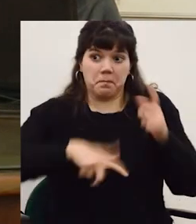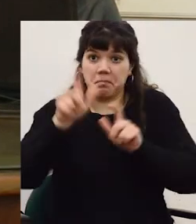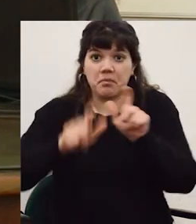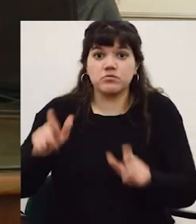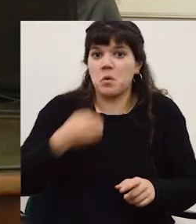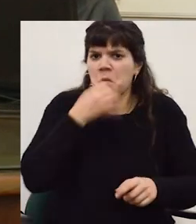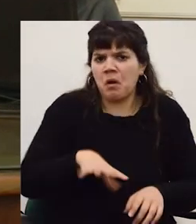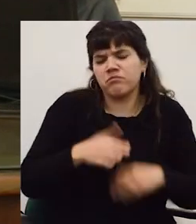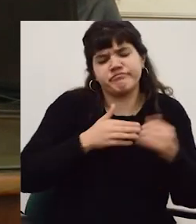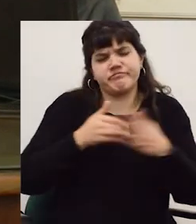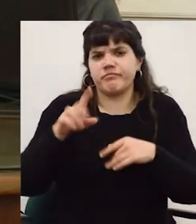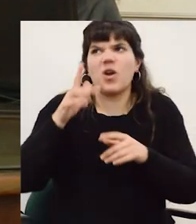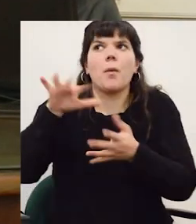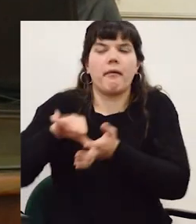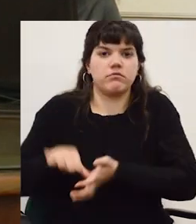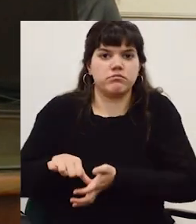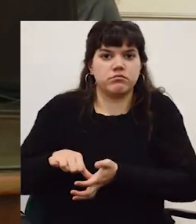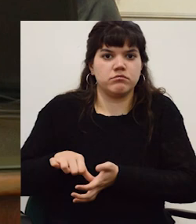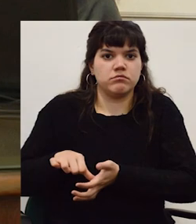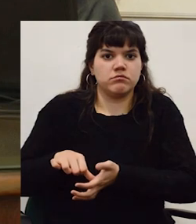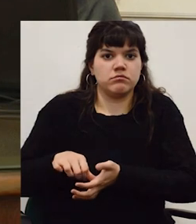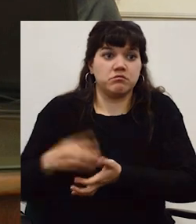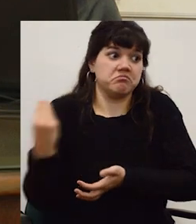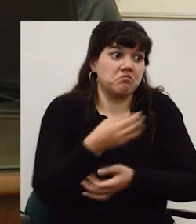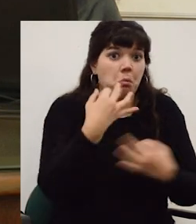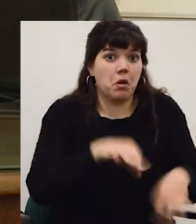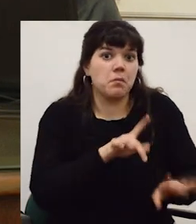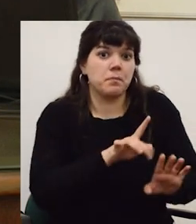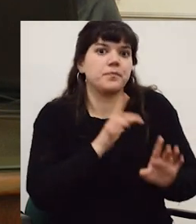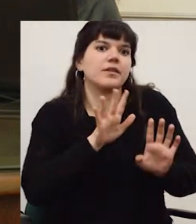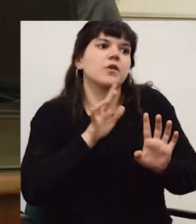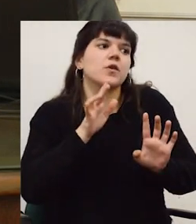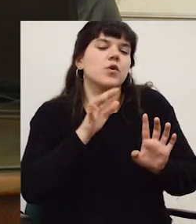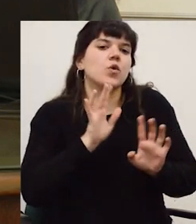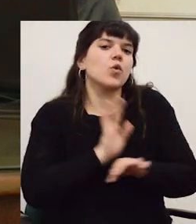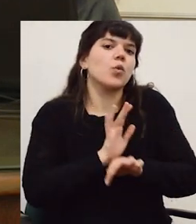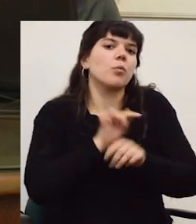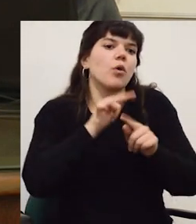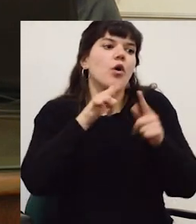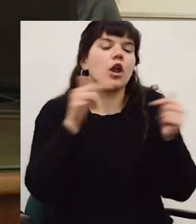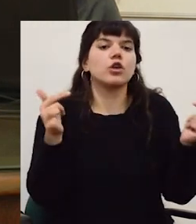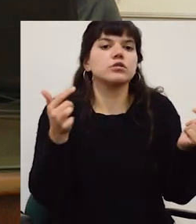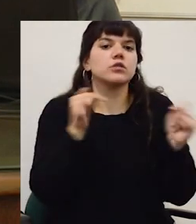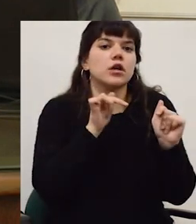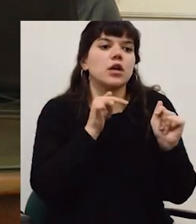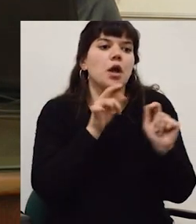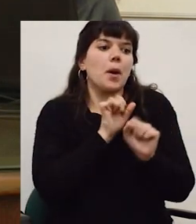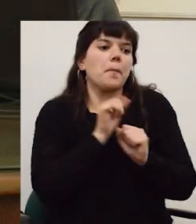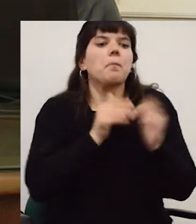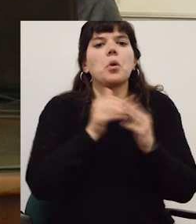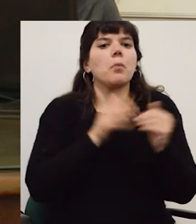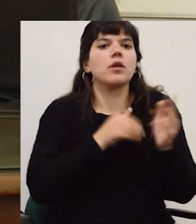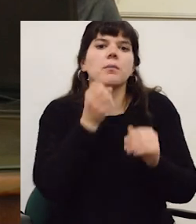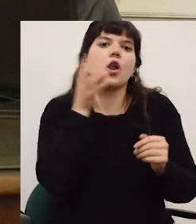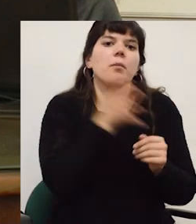que ellos mientras las personas sean buenas no importa de donde ven o sea ellos tienen eso como las becas Von